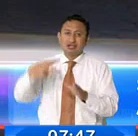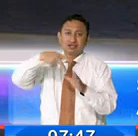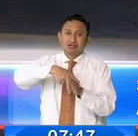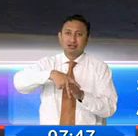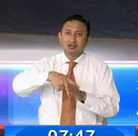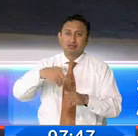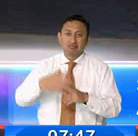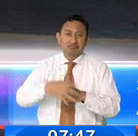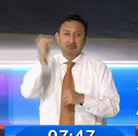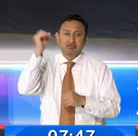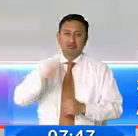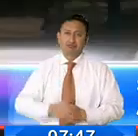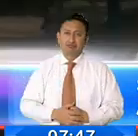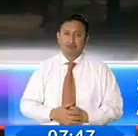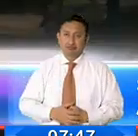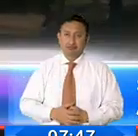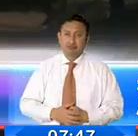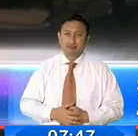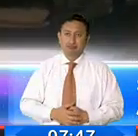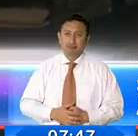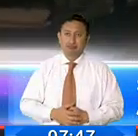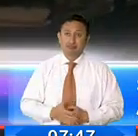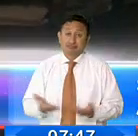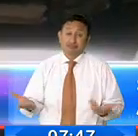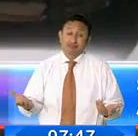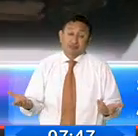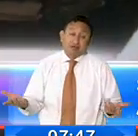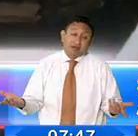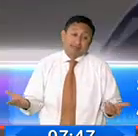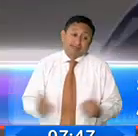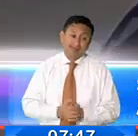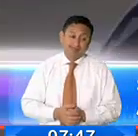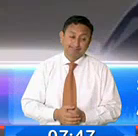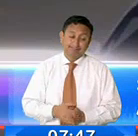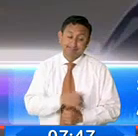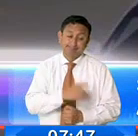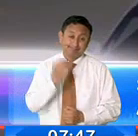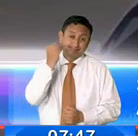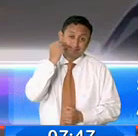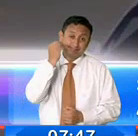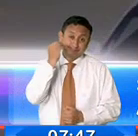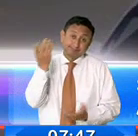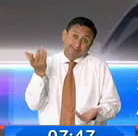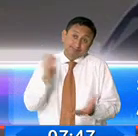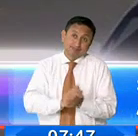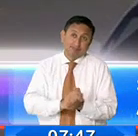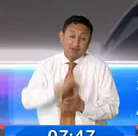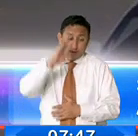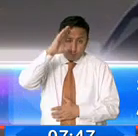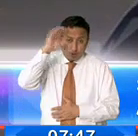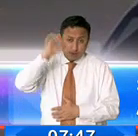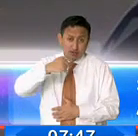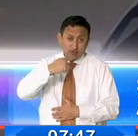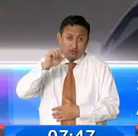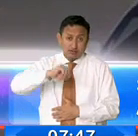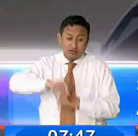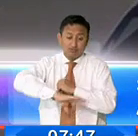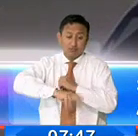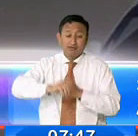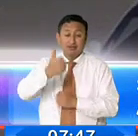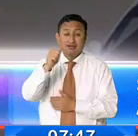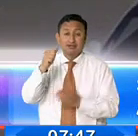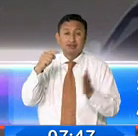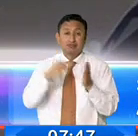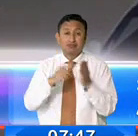salen con rumbo desconocido. Eso ya es falta de, no sé, de la experiencia, ¿no? La policía confirmó que se llamaron nada más ni nada menos que